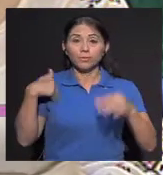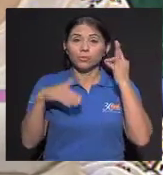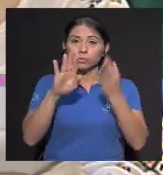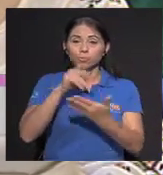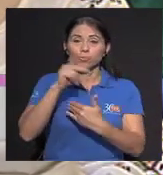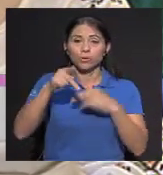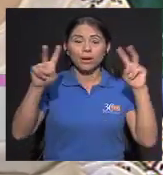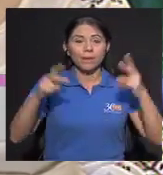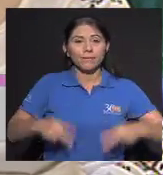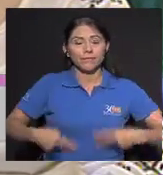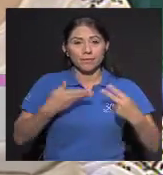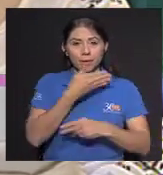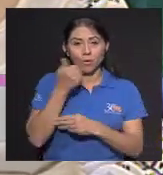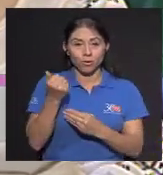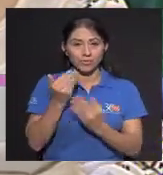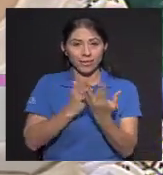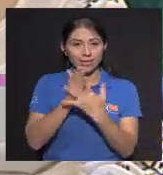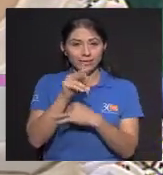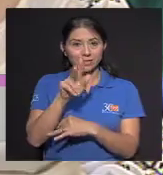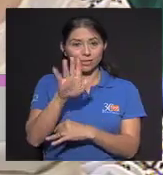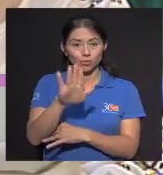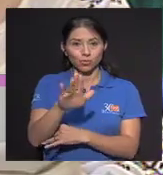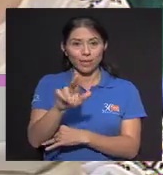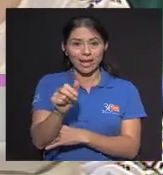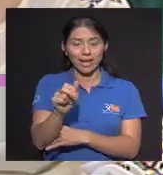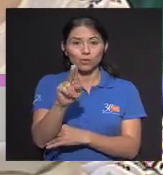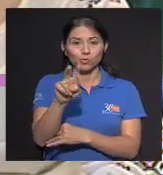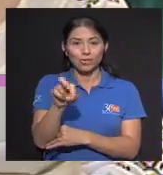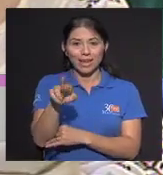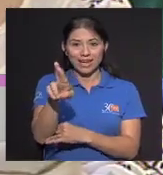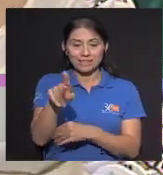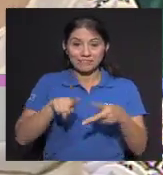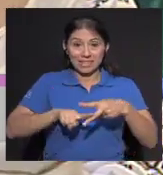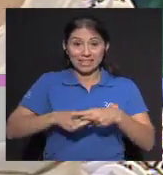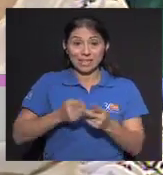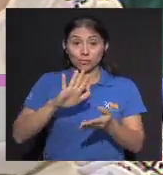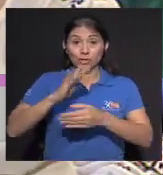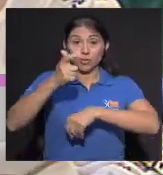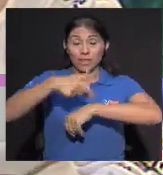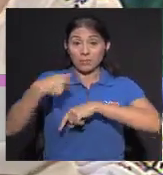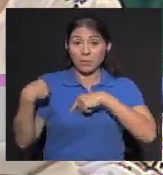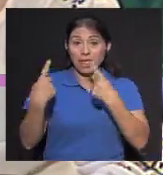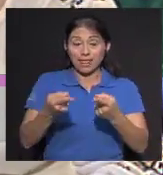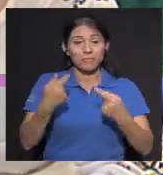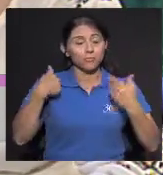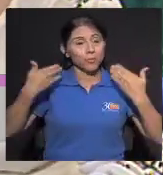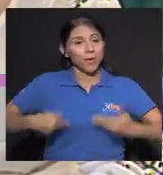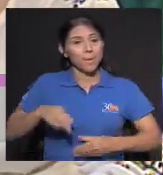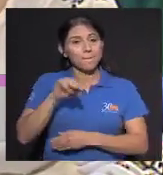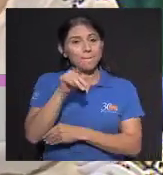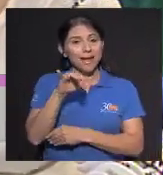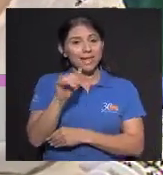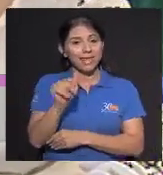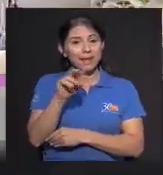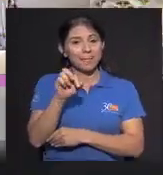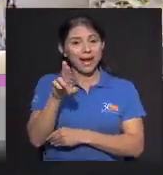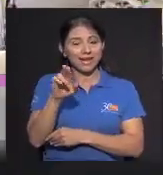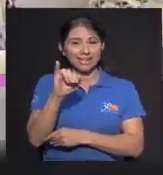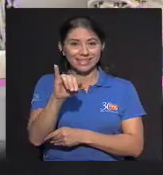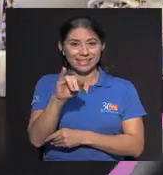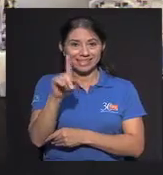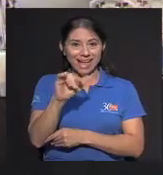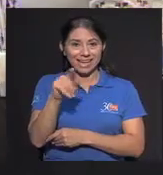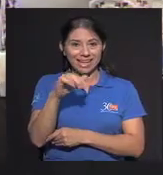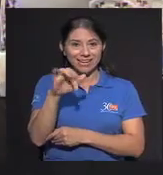Bienvenidas y bienvenidos Bienvenidos a su programa a vivir mejor a través de su canal UCR, iniciamos esta segunda temporada, soy María del Maris Aguirre y mi